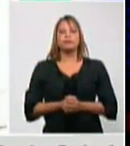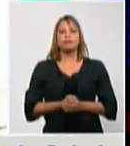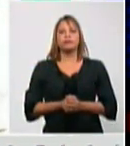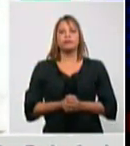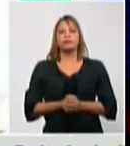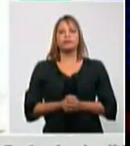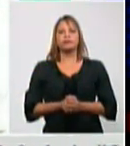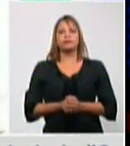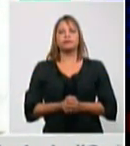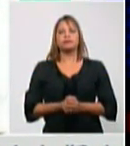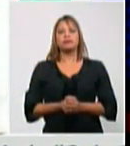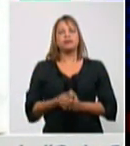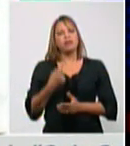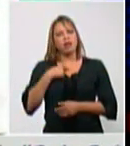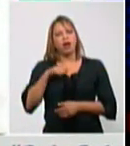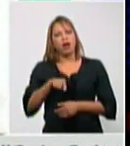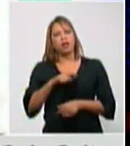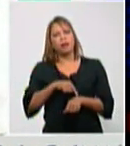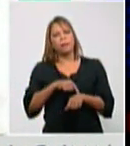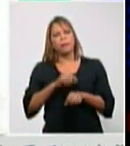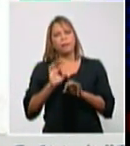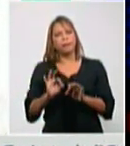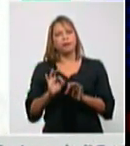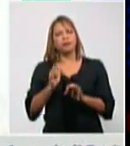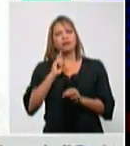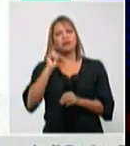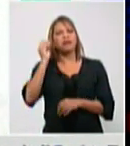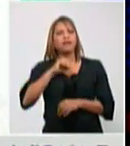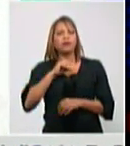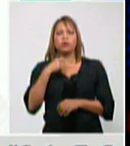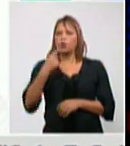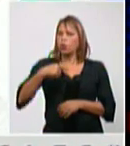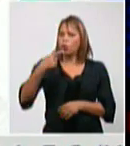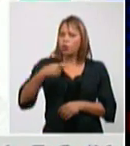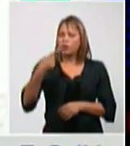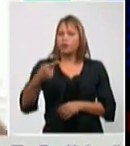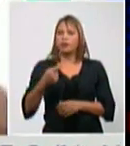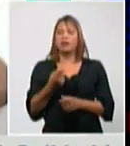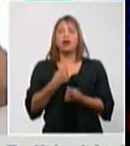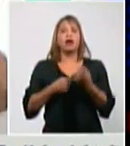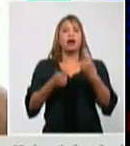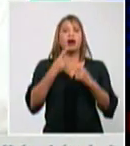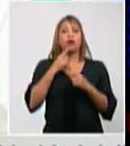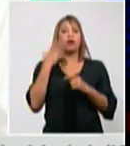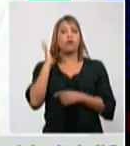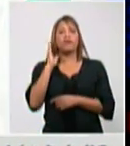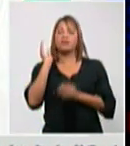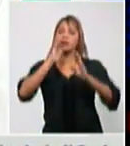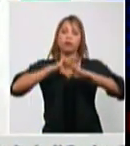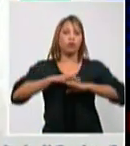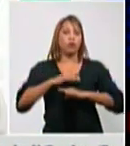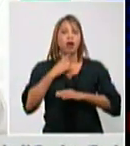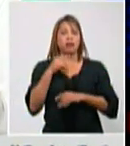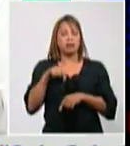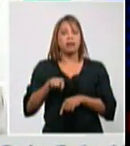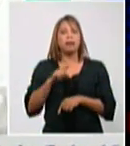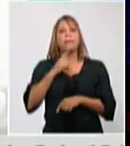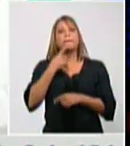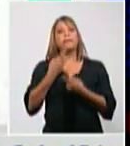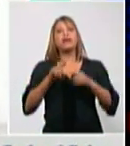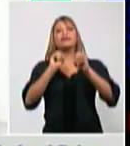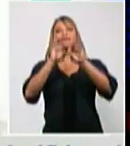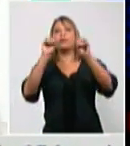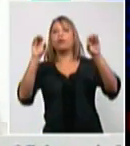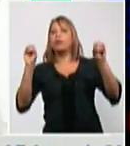estamos teniendo y creo que todos los días aunque no haya la conferencia en vivo pero se publican los datos